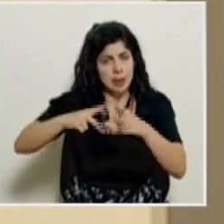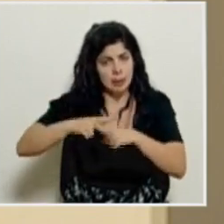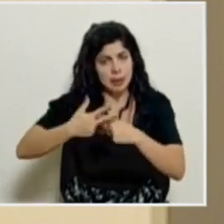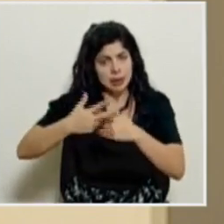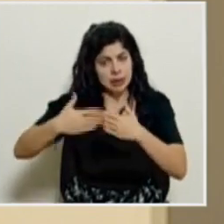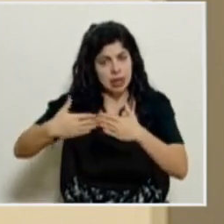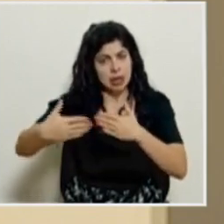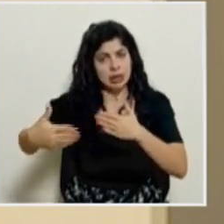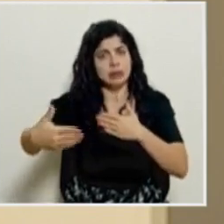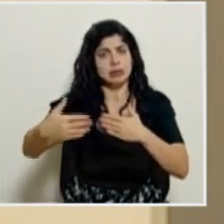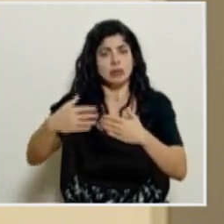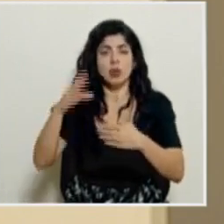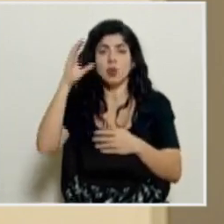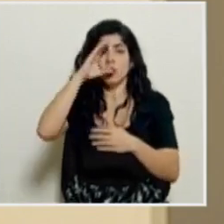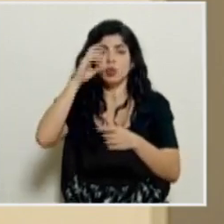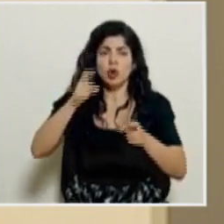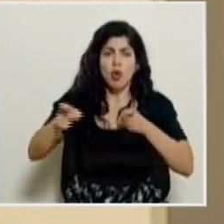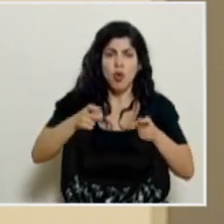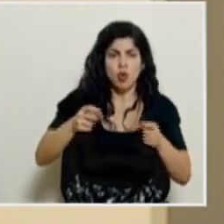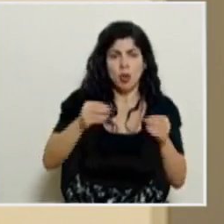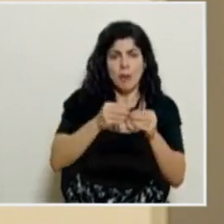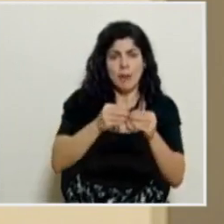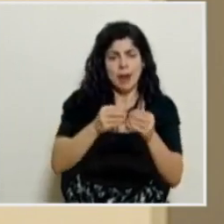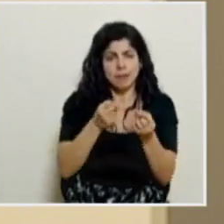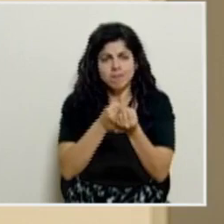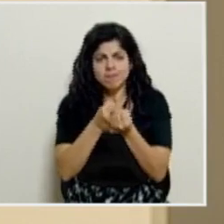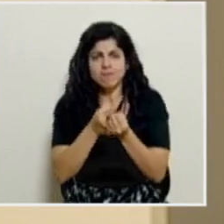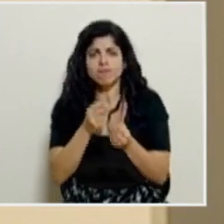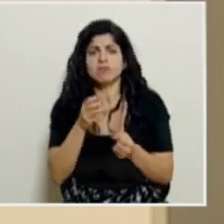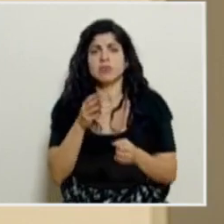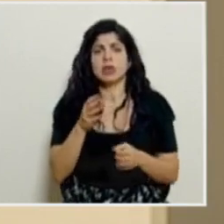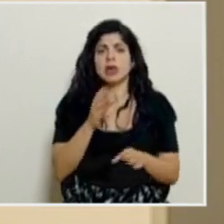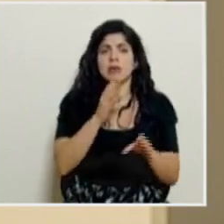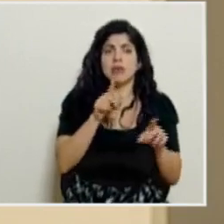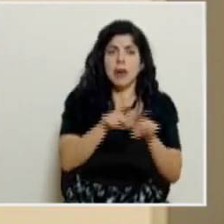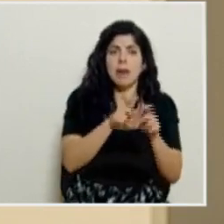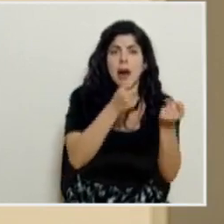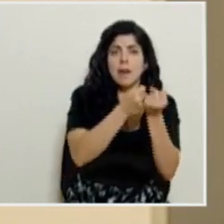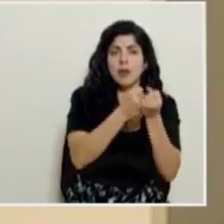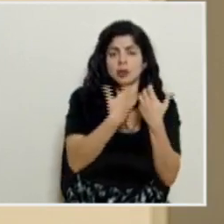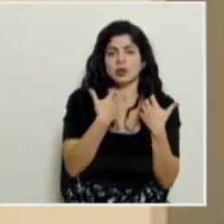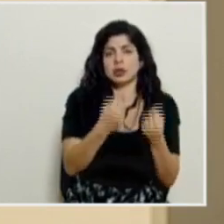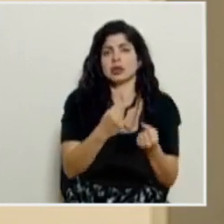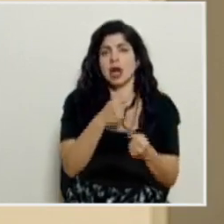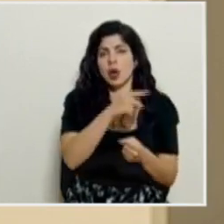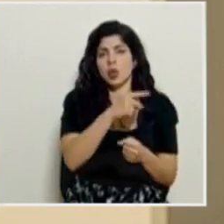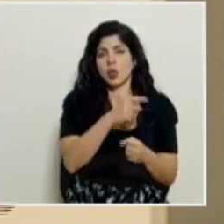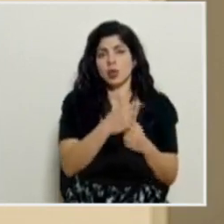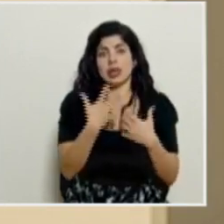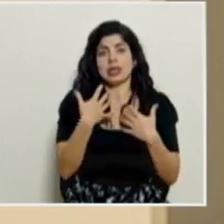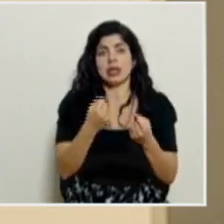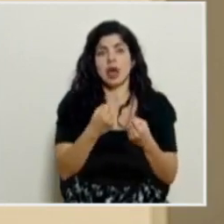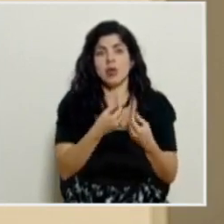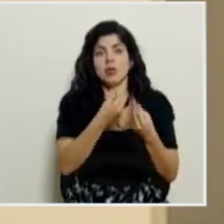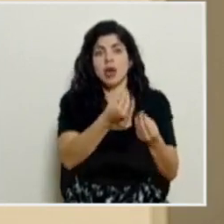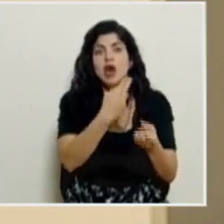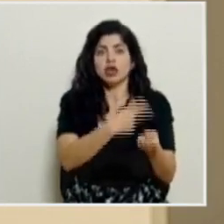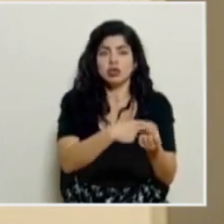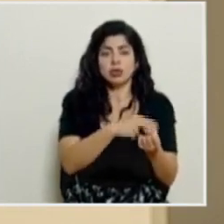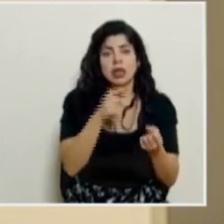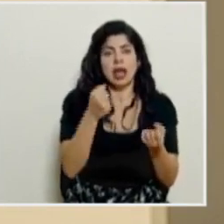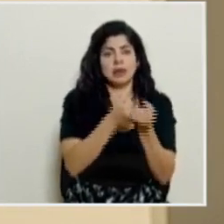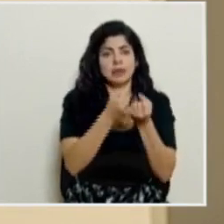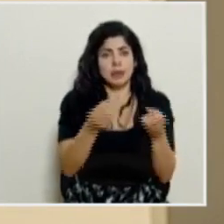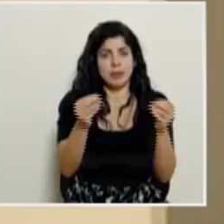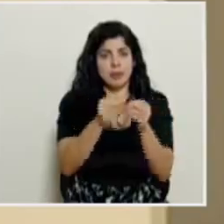insisto en esa línea de apoyo de control y por supuesto que acorpando el trabajo que las autoridades sanitarios están dando o esa lucha que están dando en los hospitales y centros